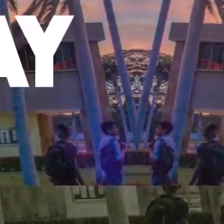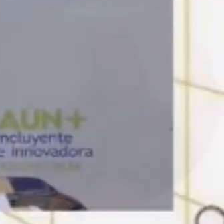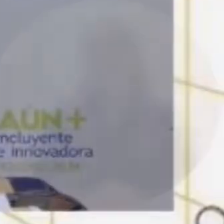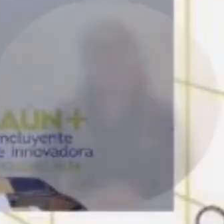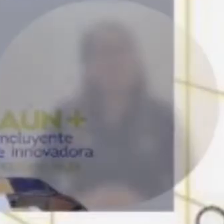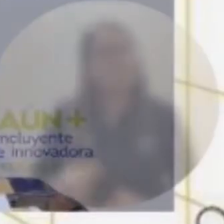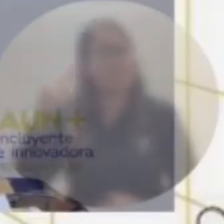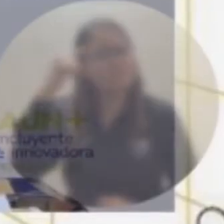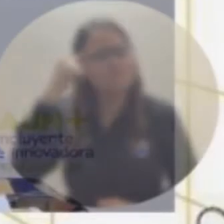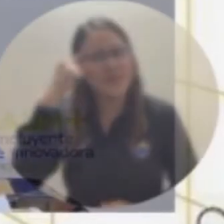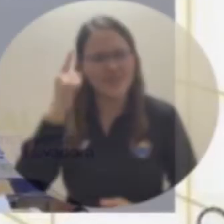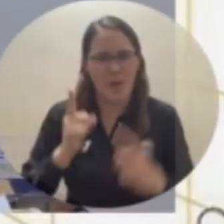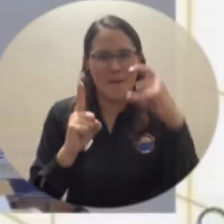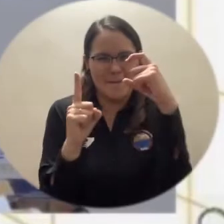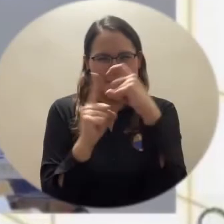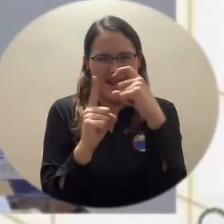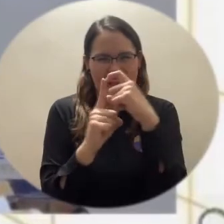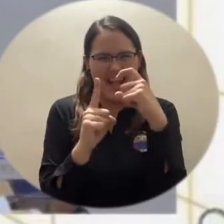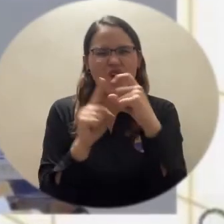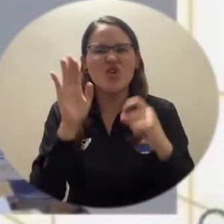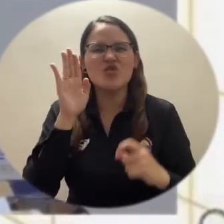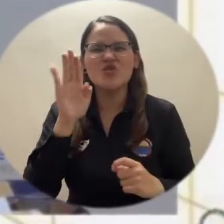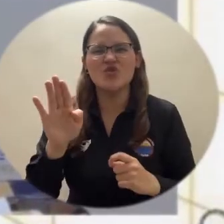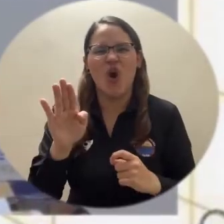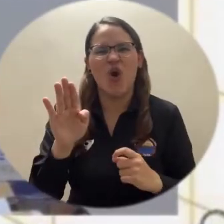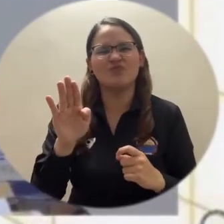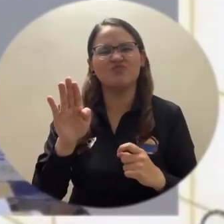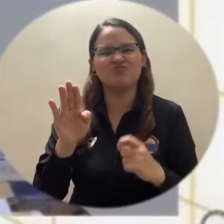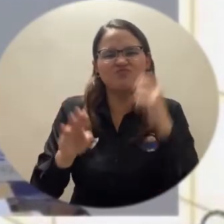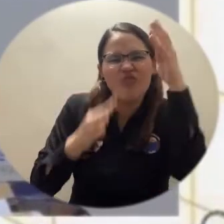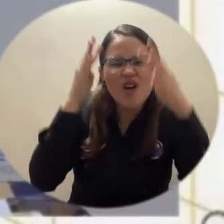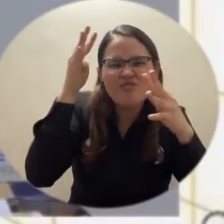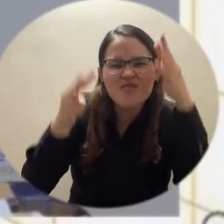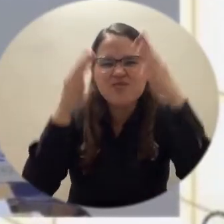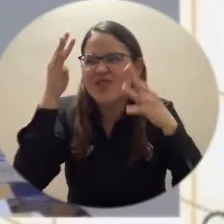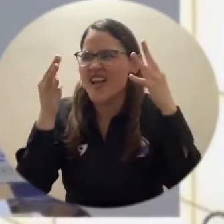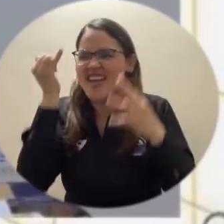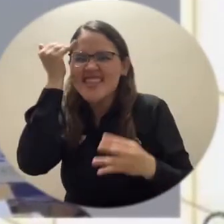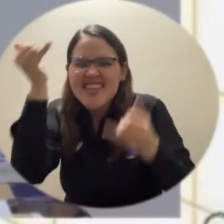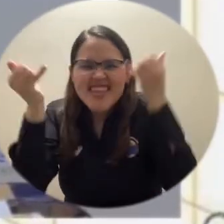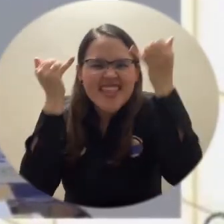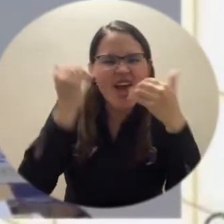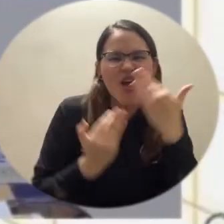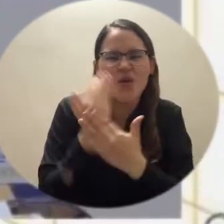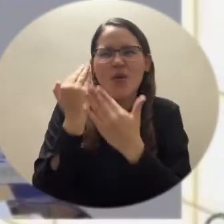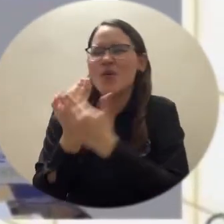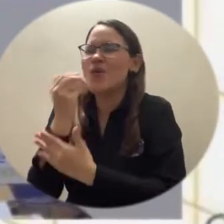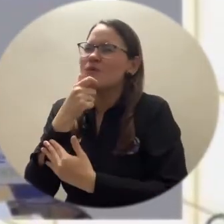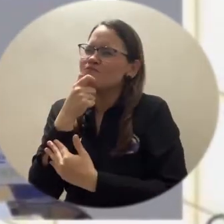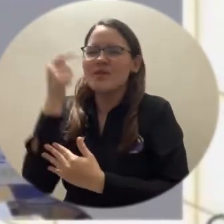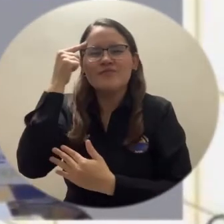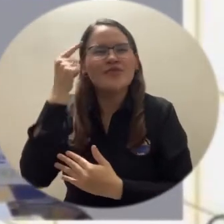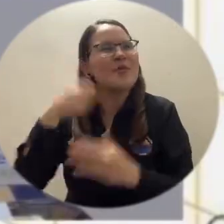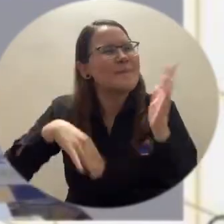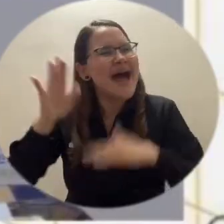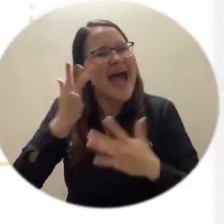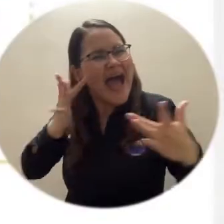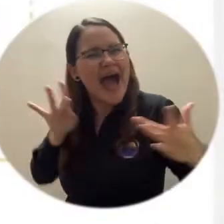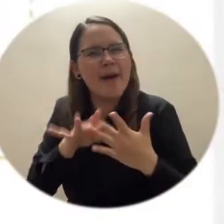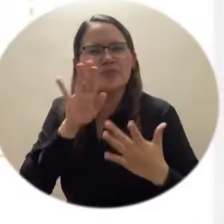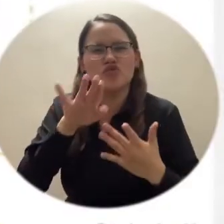El concepto de innovación surge fundamentalmente como fuente de mensaje competitiva, precisamente para